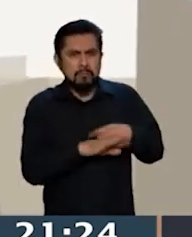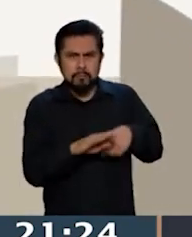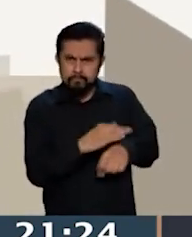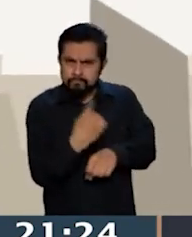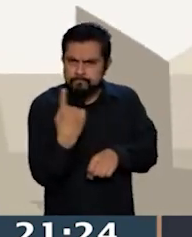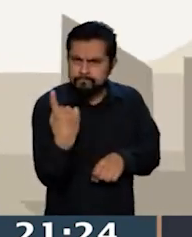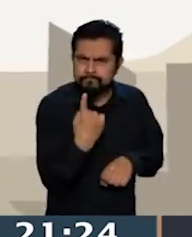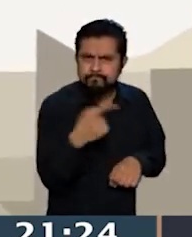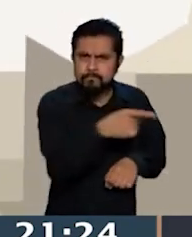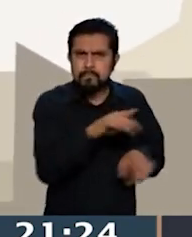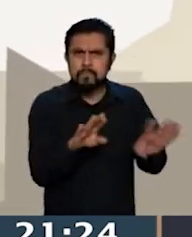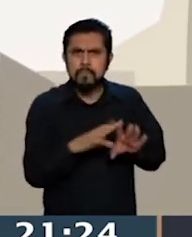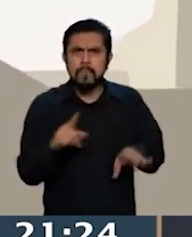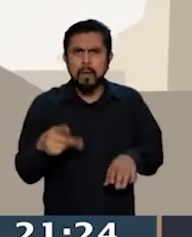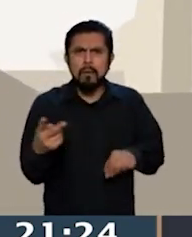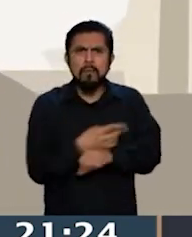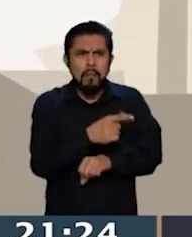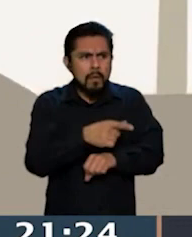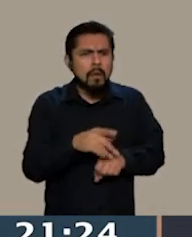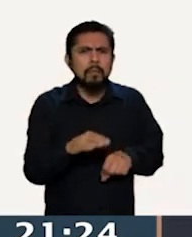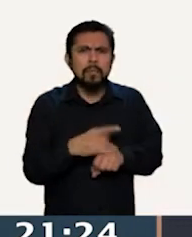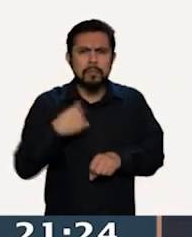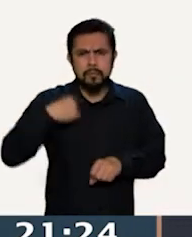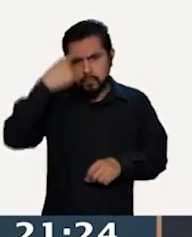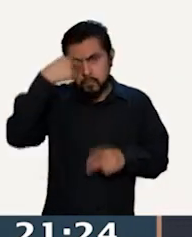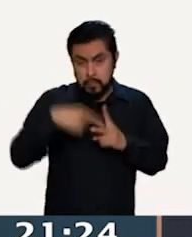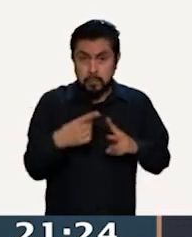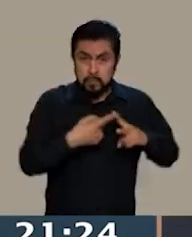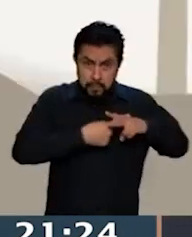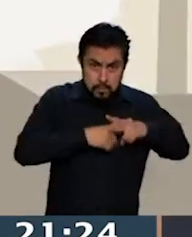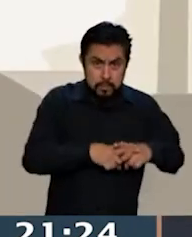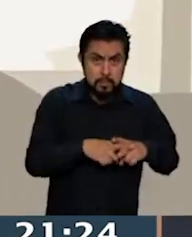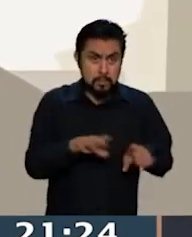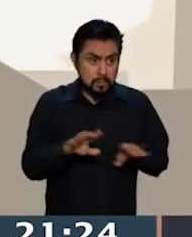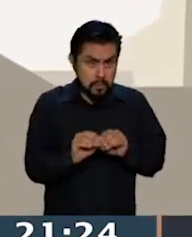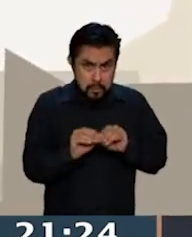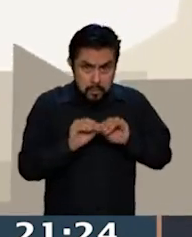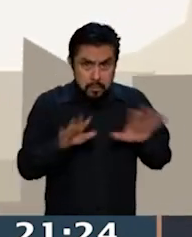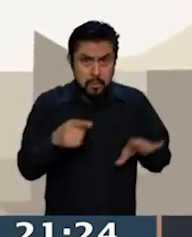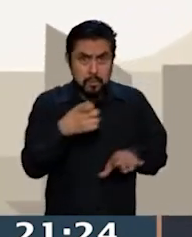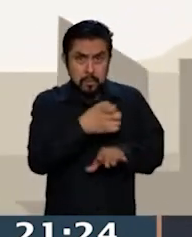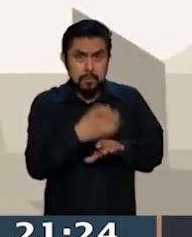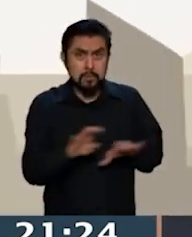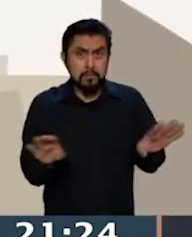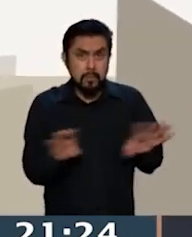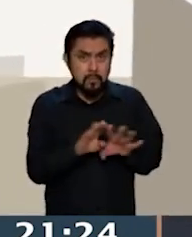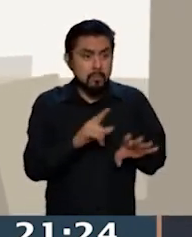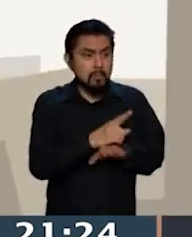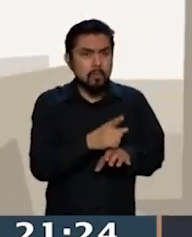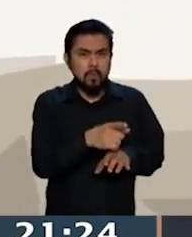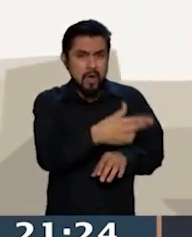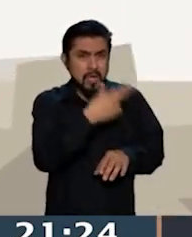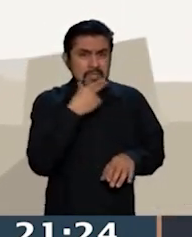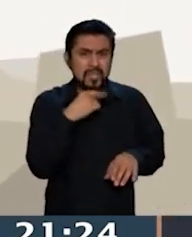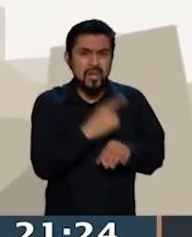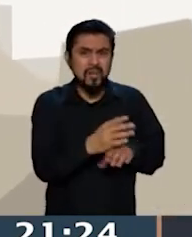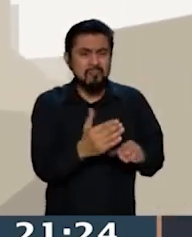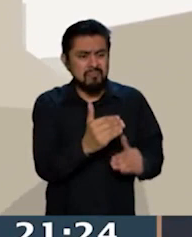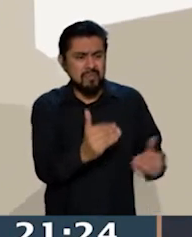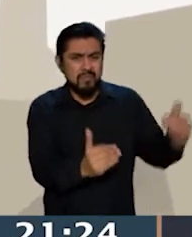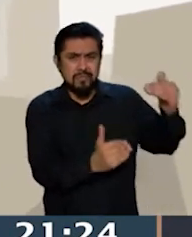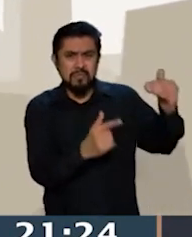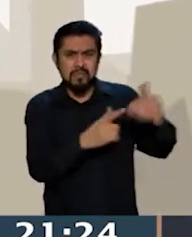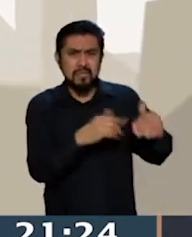vamos a ver qué pasa. Yo creo que ese es el inicio. Tengo claro que este es uno de los principales oligarcas de este país,